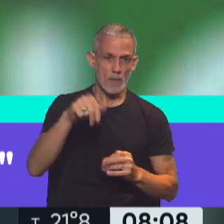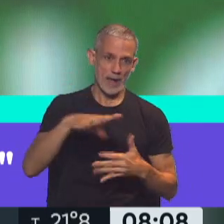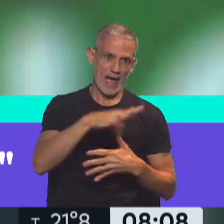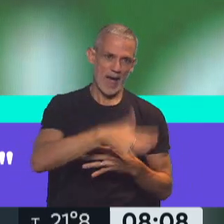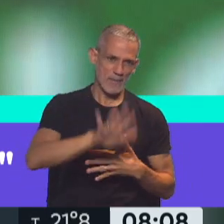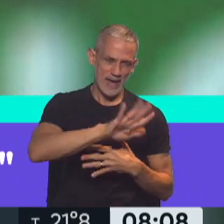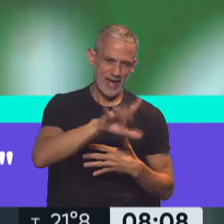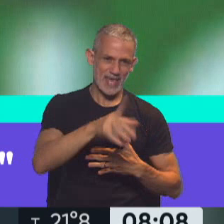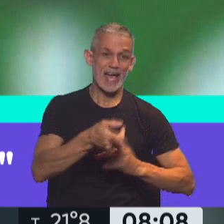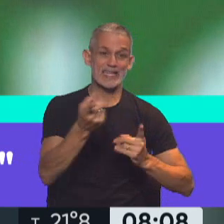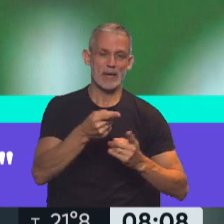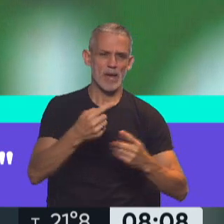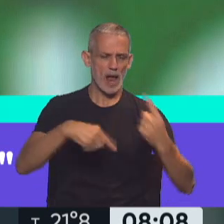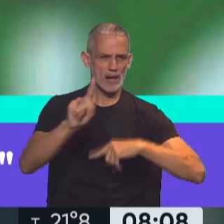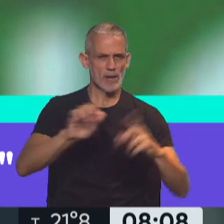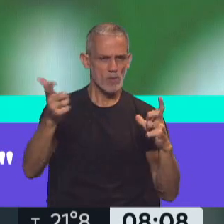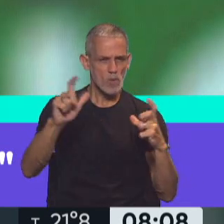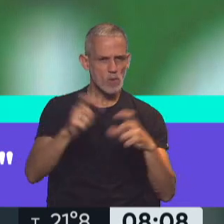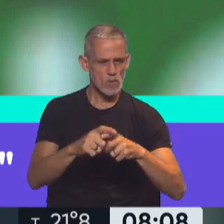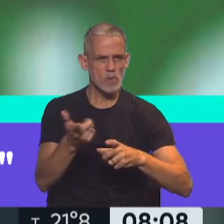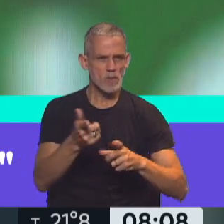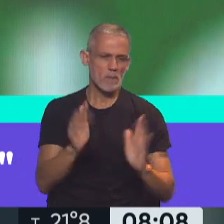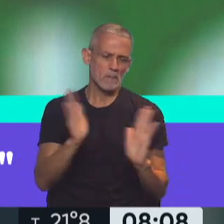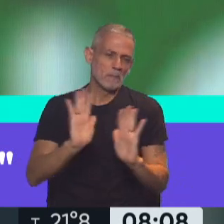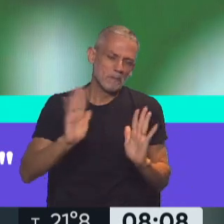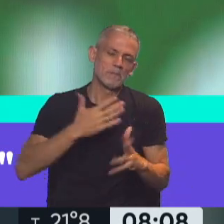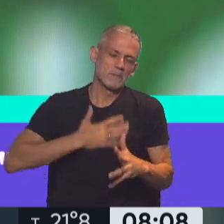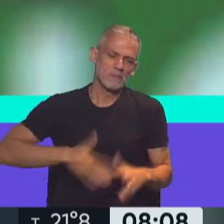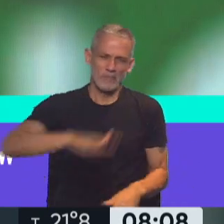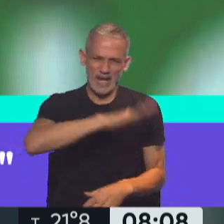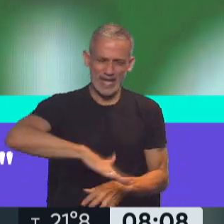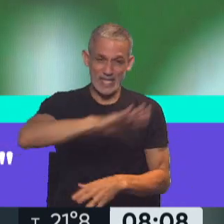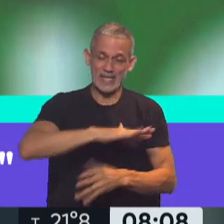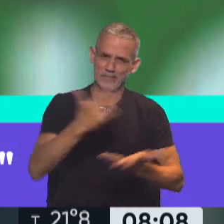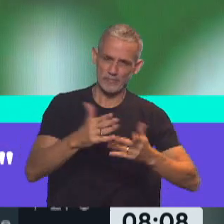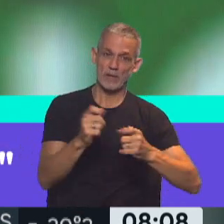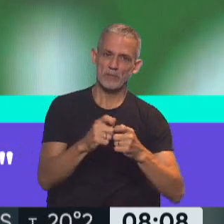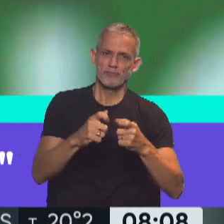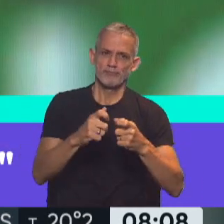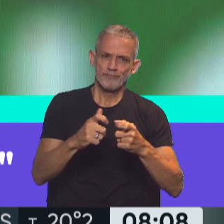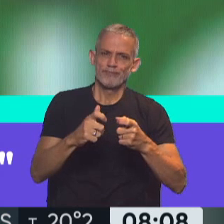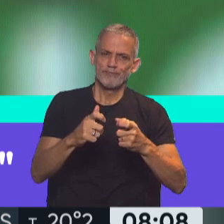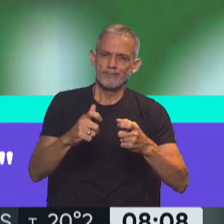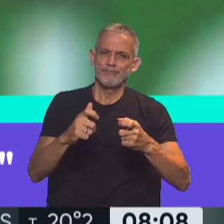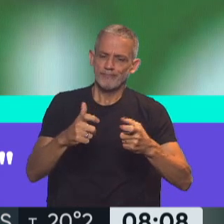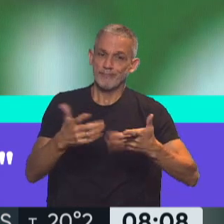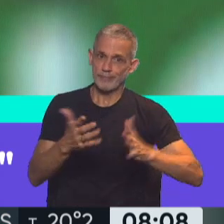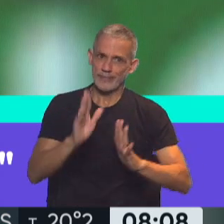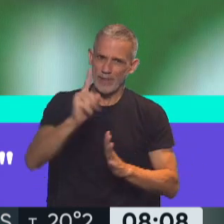mundo se ve una situación inversa, de un poquito más de tranquilidad, aunque tenemos un crecimiento sostenido en la República Argentina.